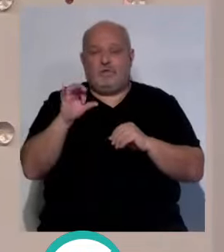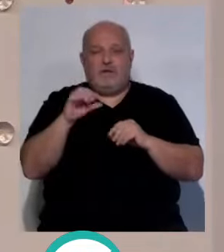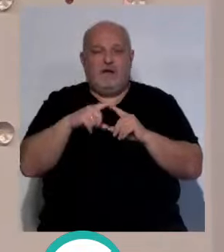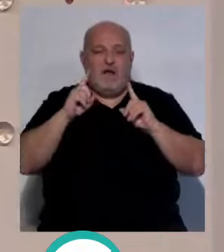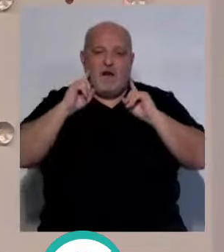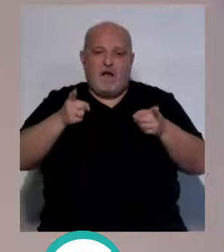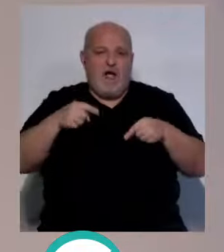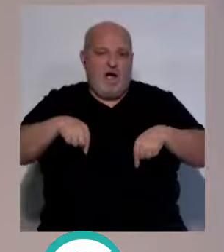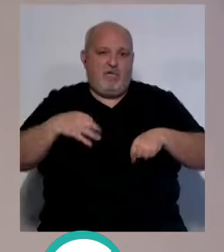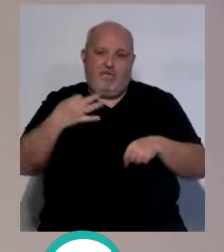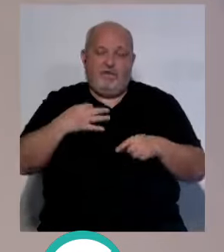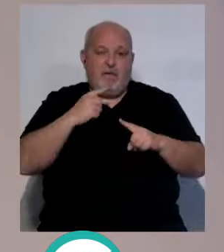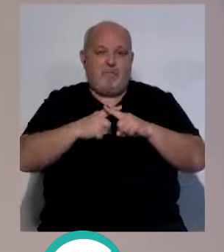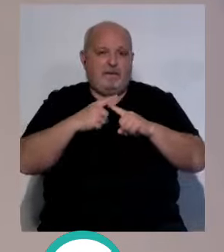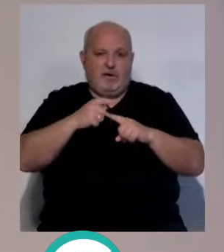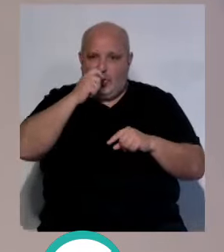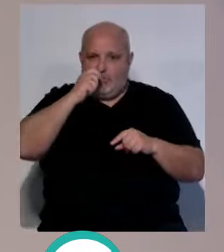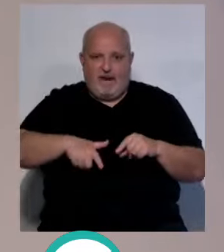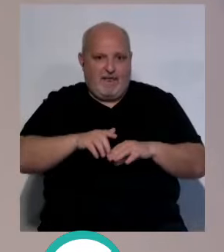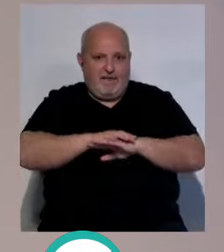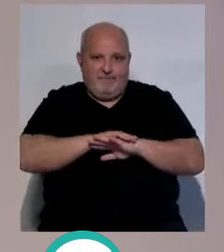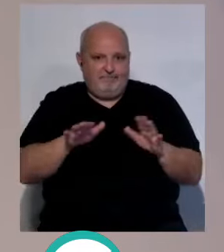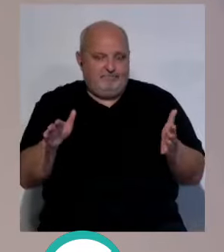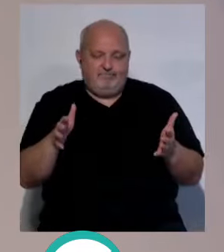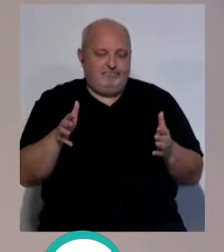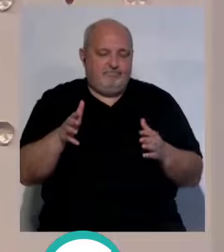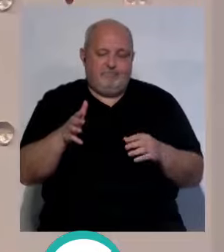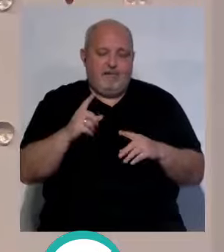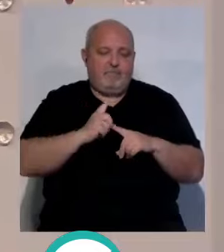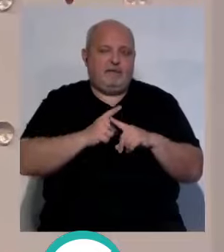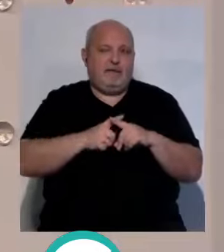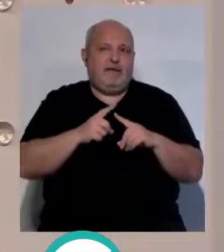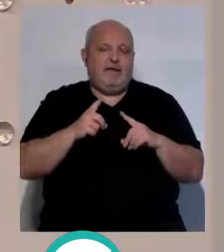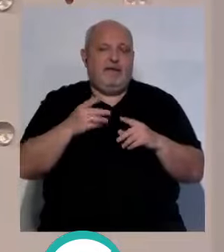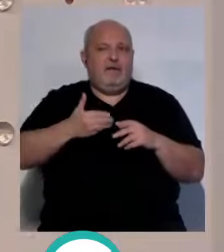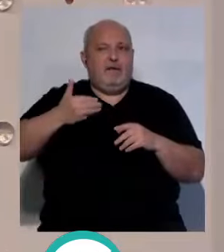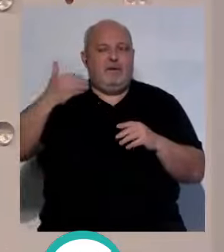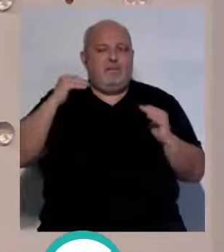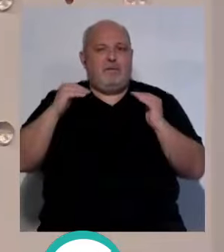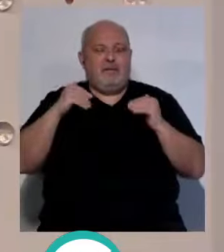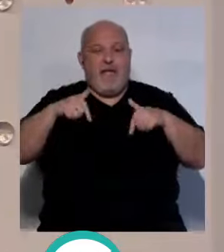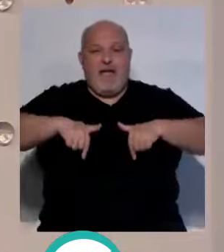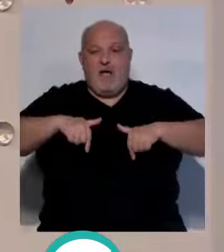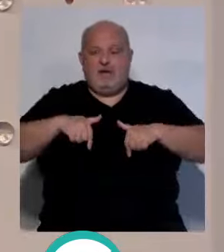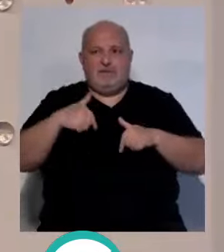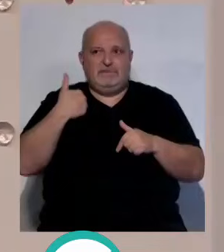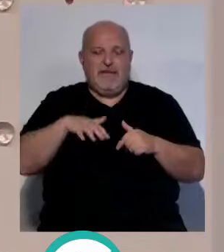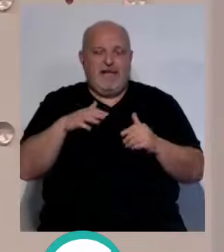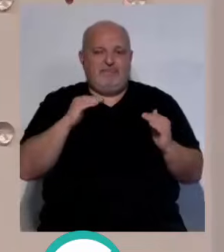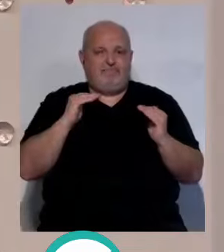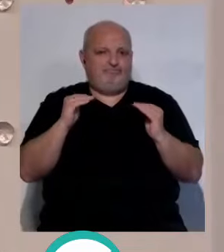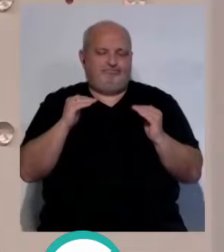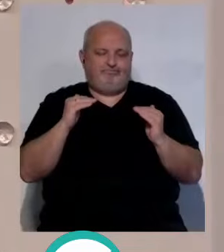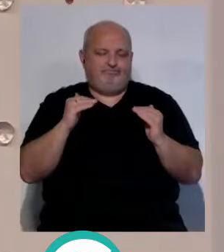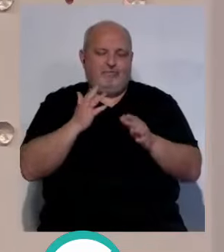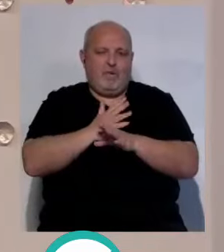que arriesgar... ...ahora ya los empates son insuficientes. Claro. El empate hubieran servido, ya se han servido en otro momento, pero ya... ...a como estamos hay